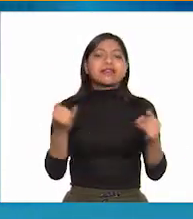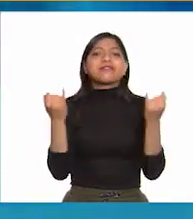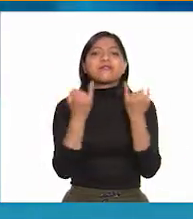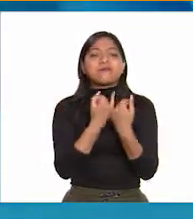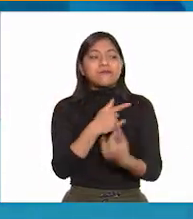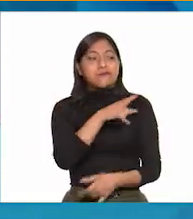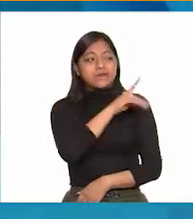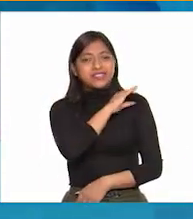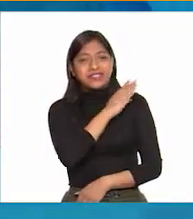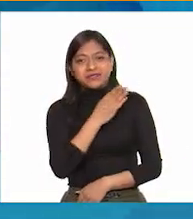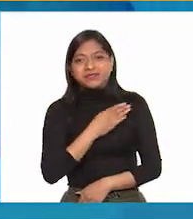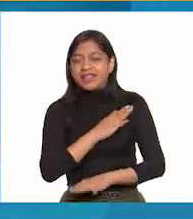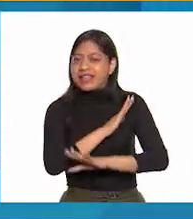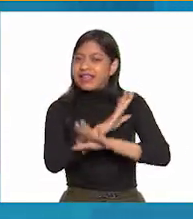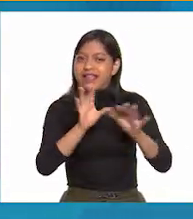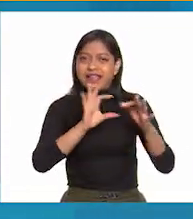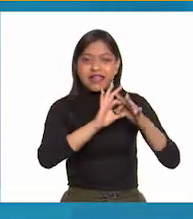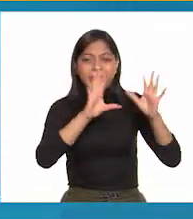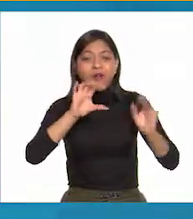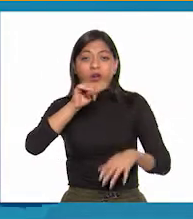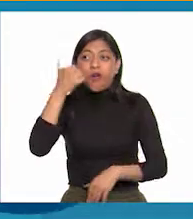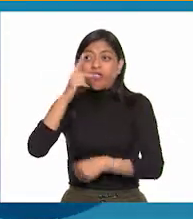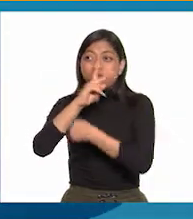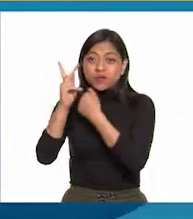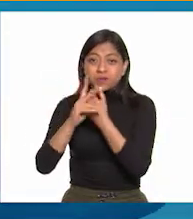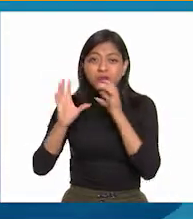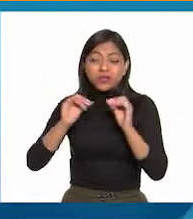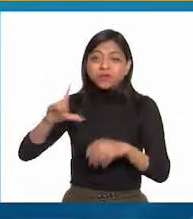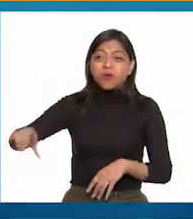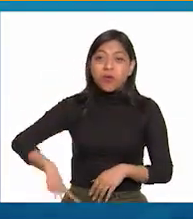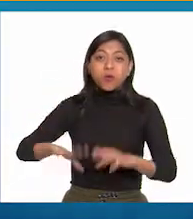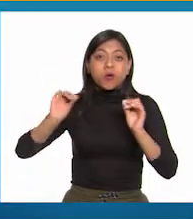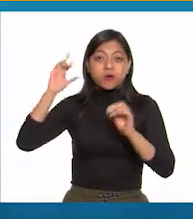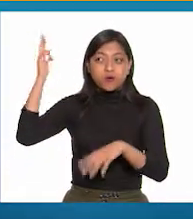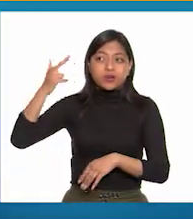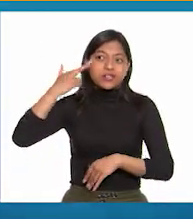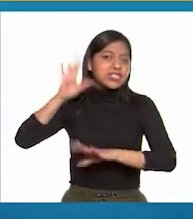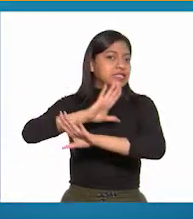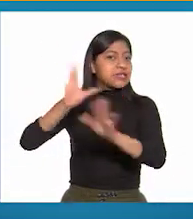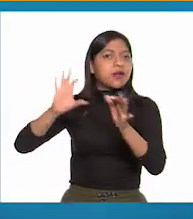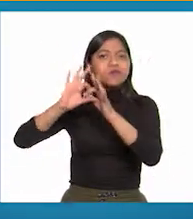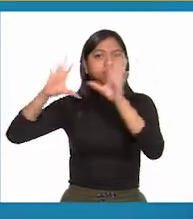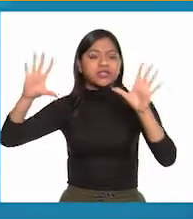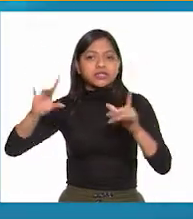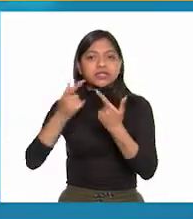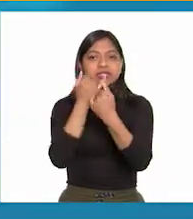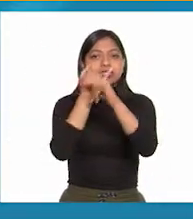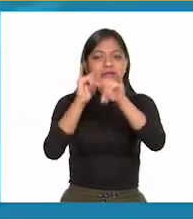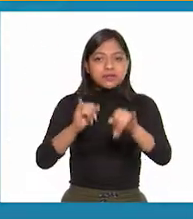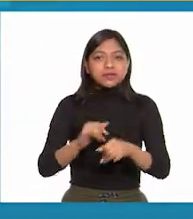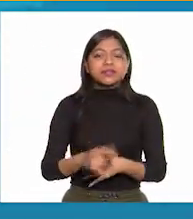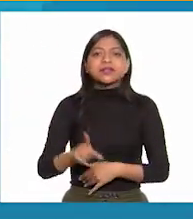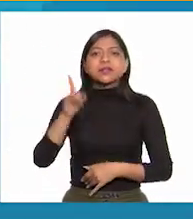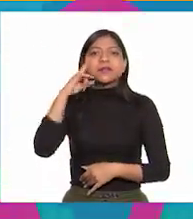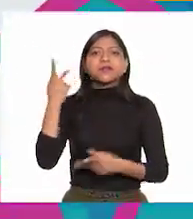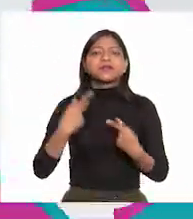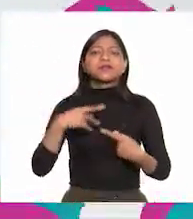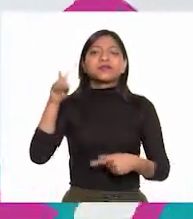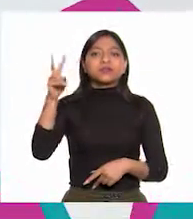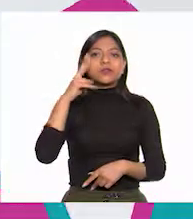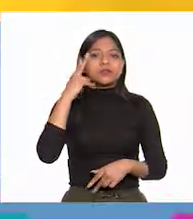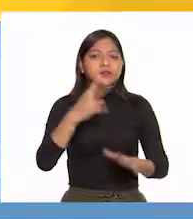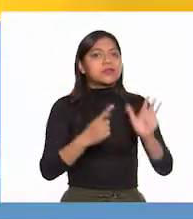de España y de toda otra nación, gobierno o monarquía y que así se sancione dando al mundo las razones.